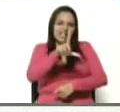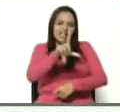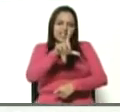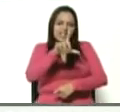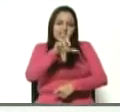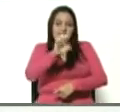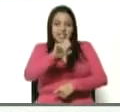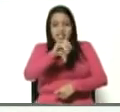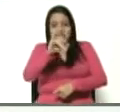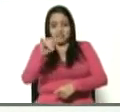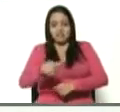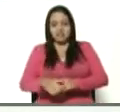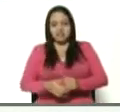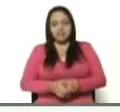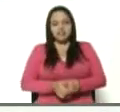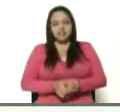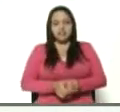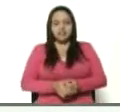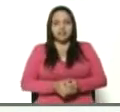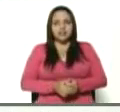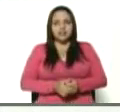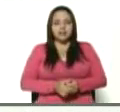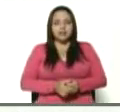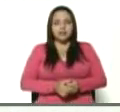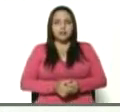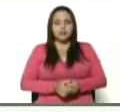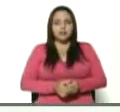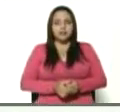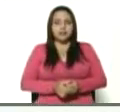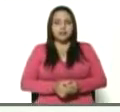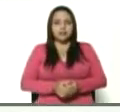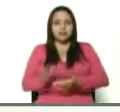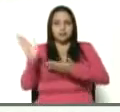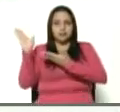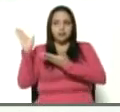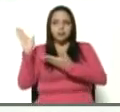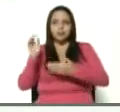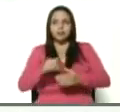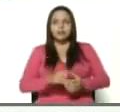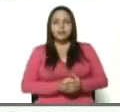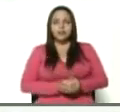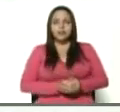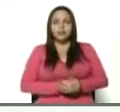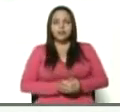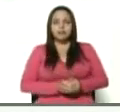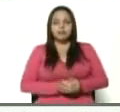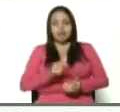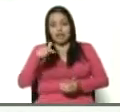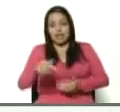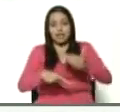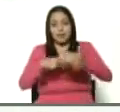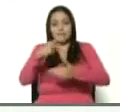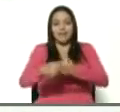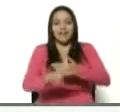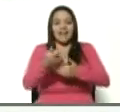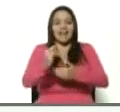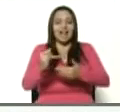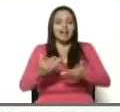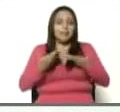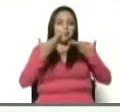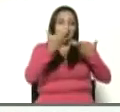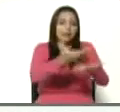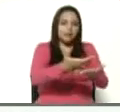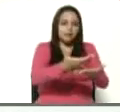Este programa ha recibido el premio Nobel de la Paz en el año